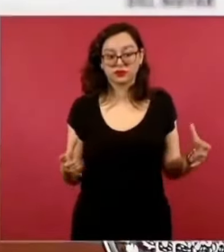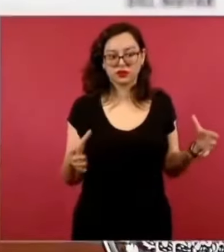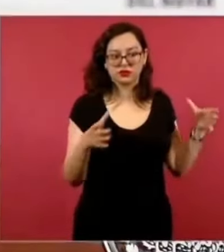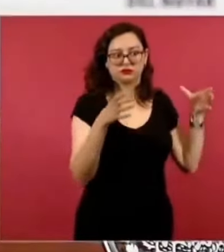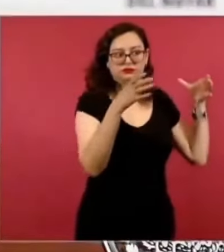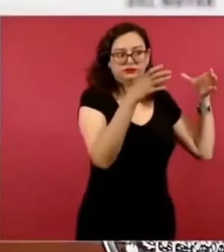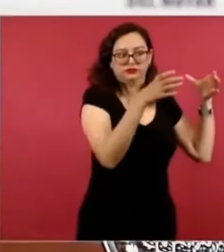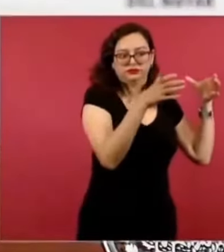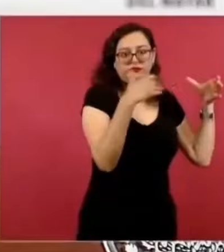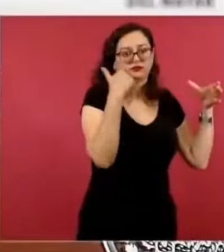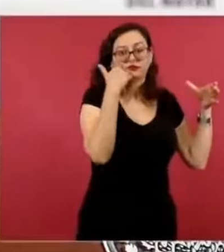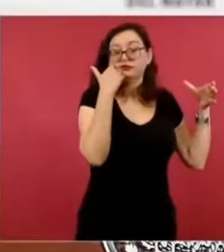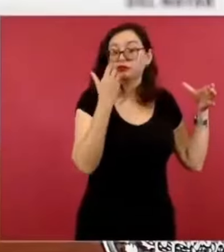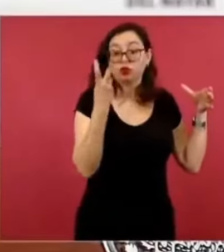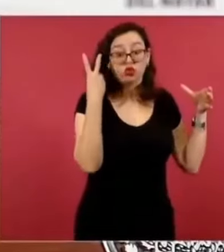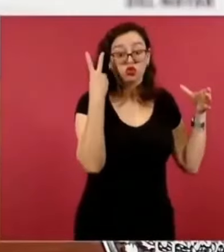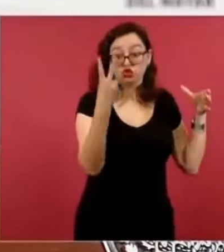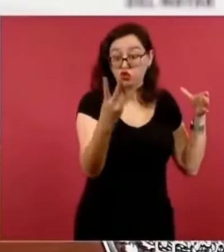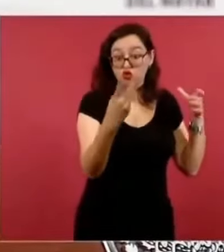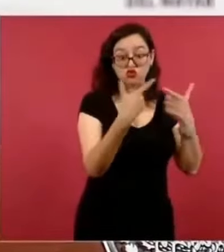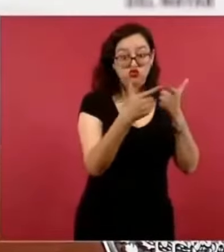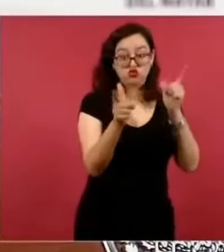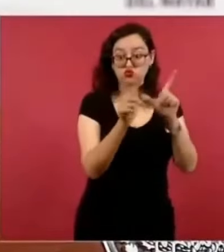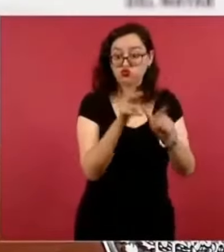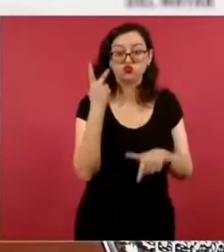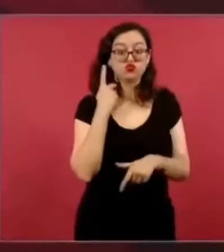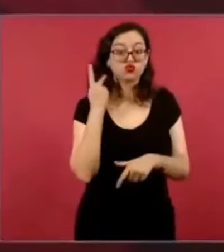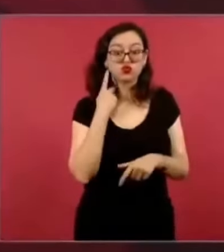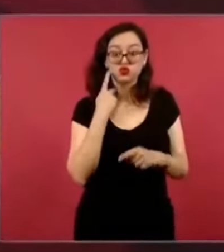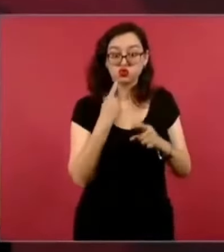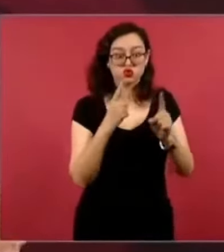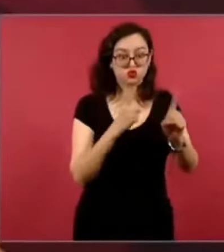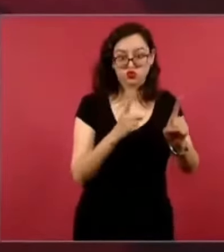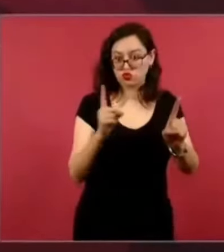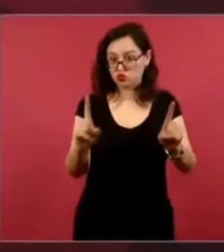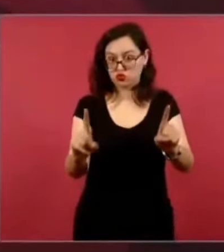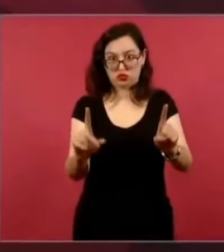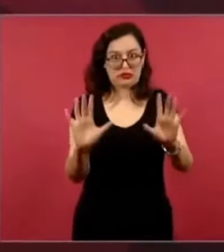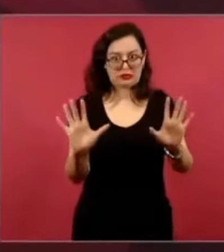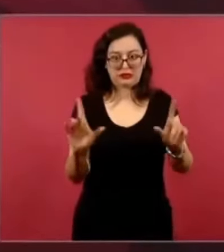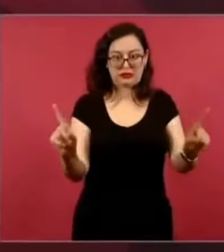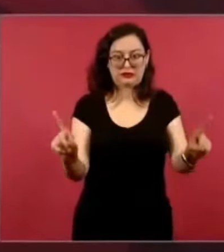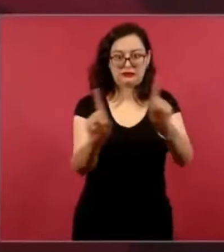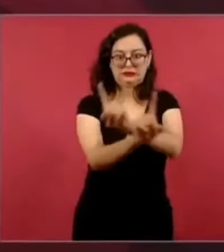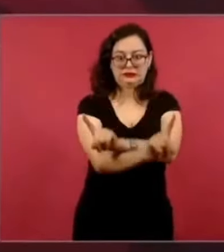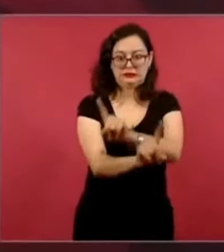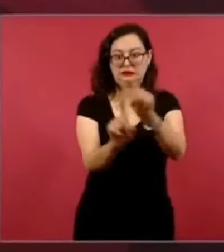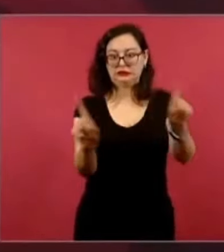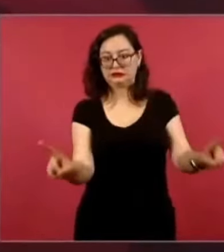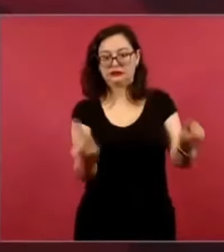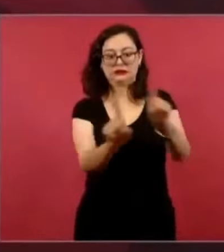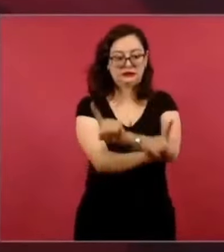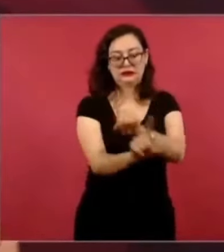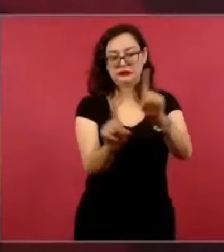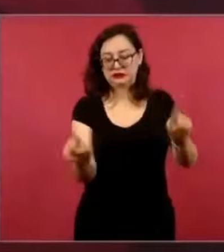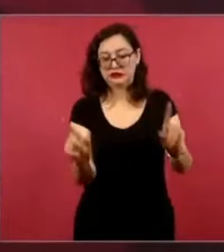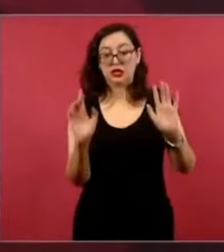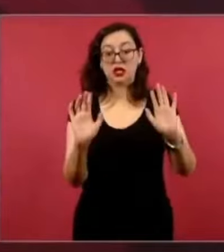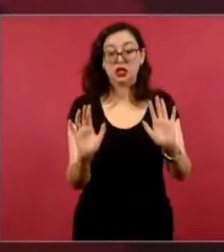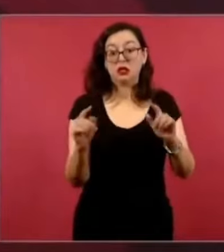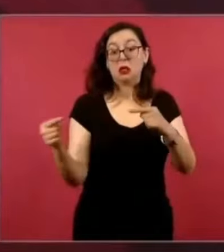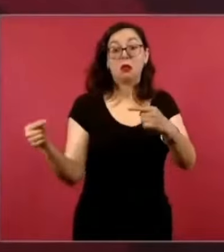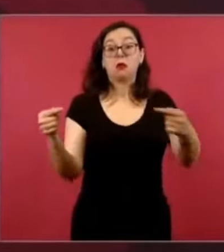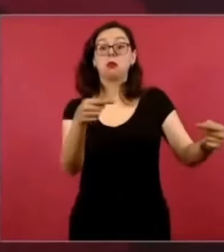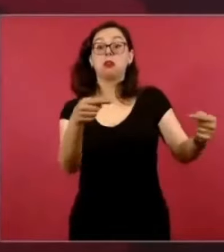y seguir engañando de que eran distintos cuando eran lo